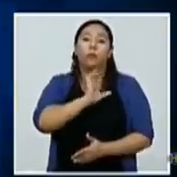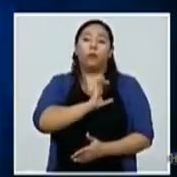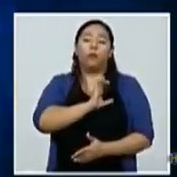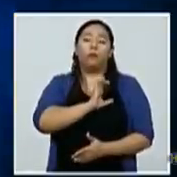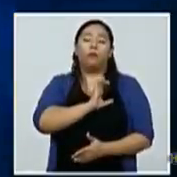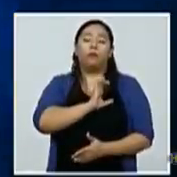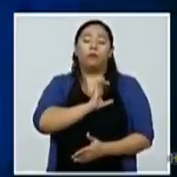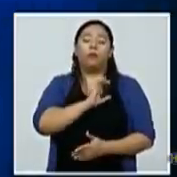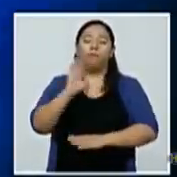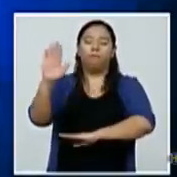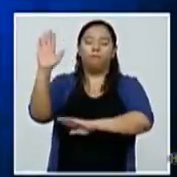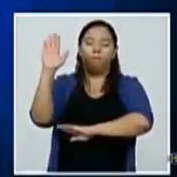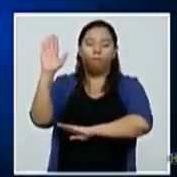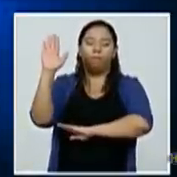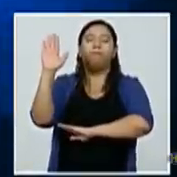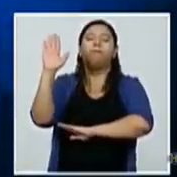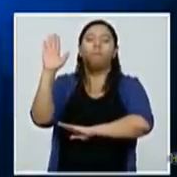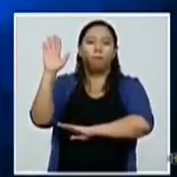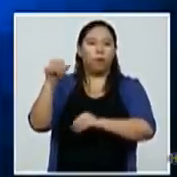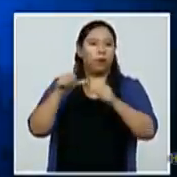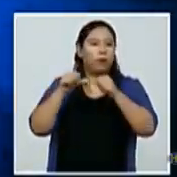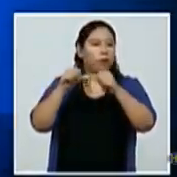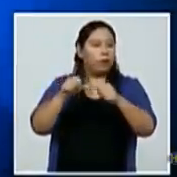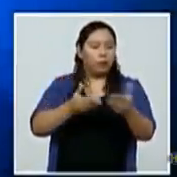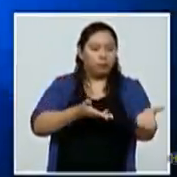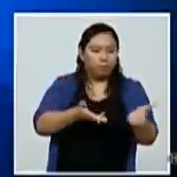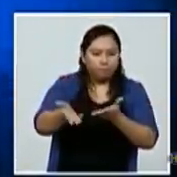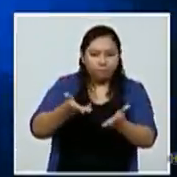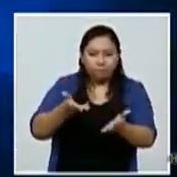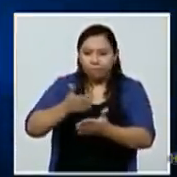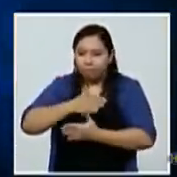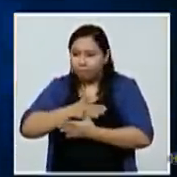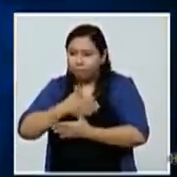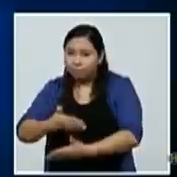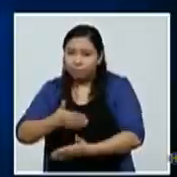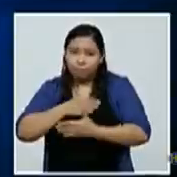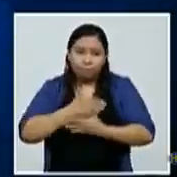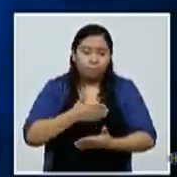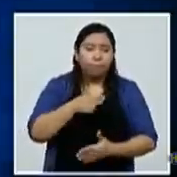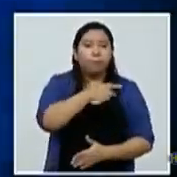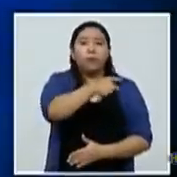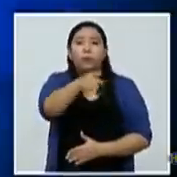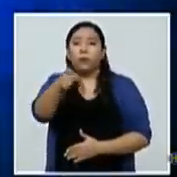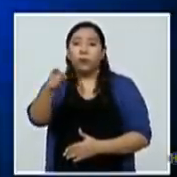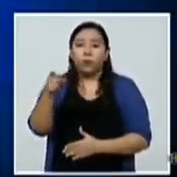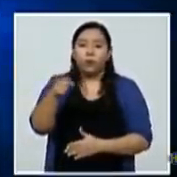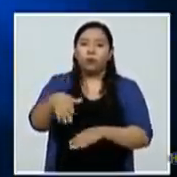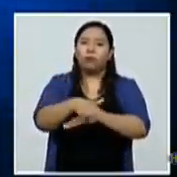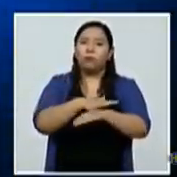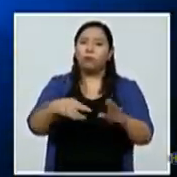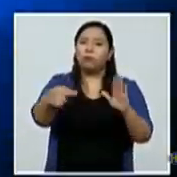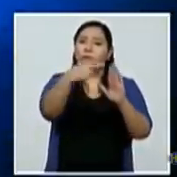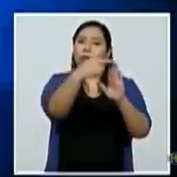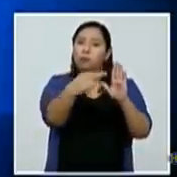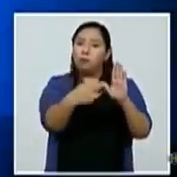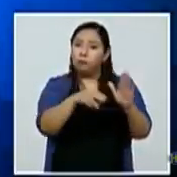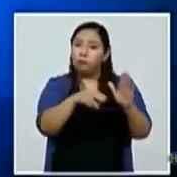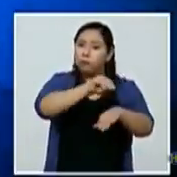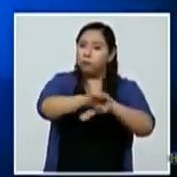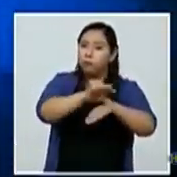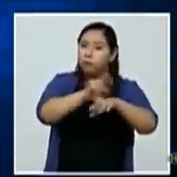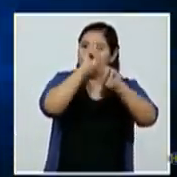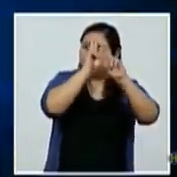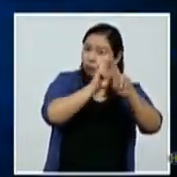Honduras reitera su compromiso y disposición de servicios a la sociedad y pide acatar las recomendaciones preventivas y